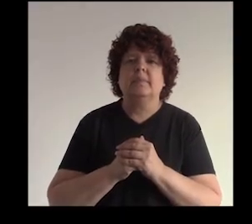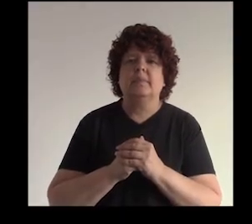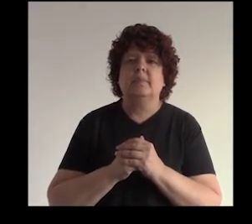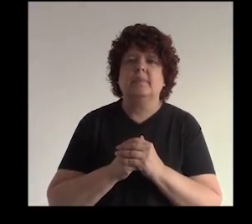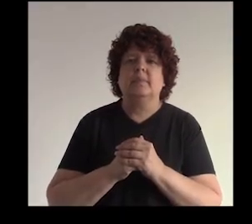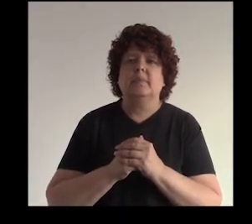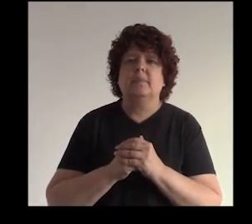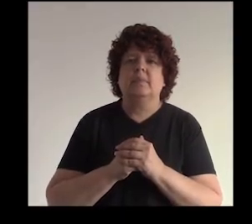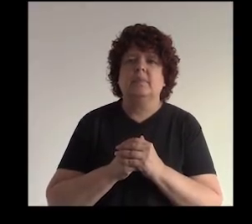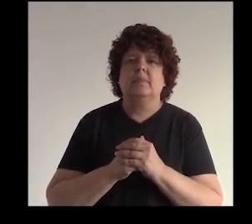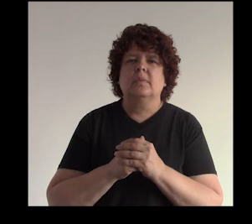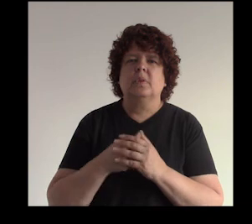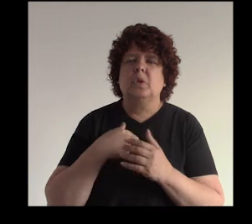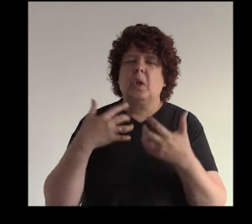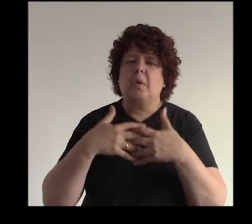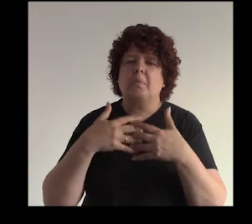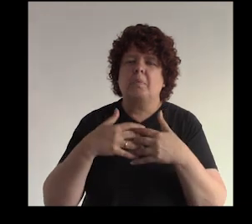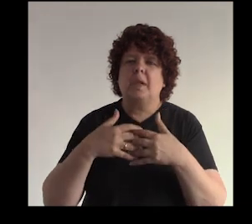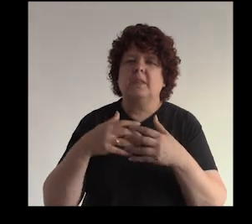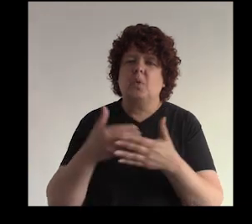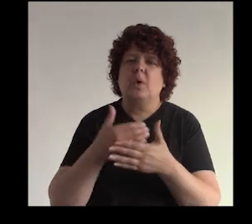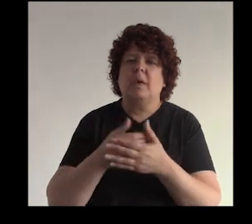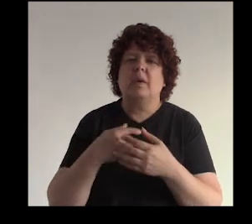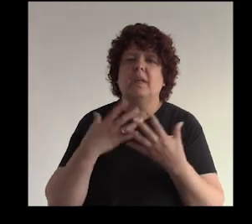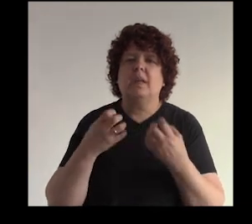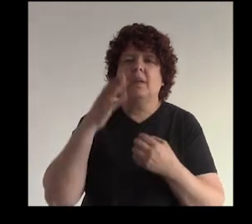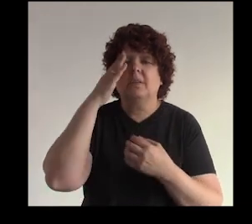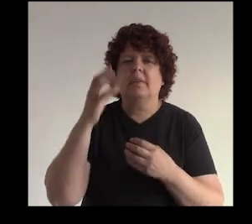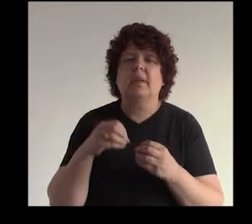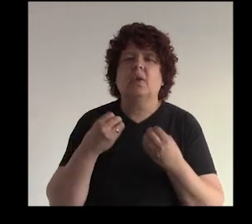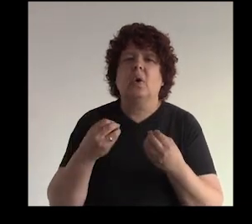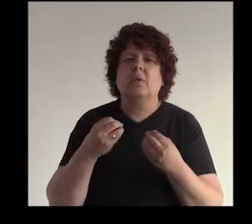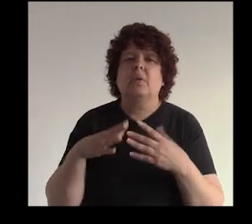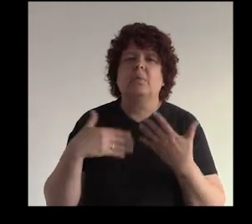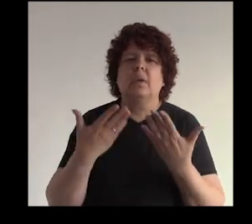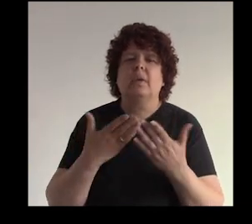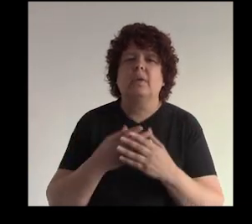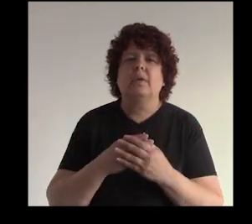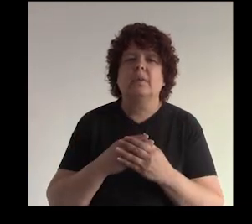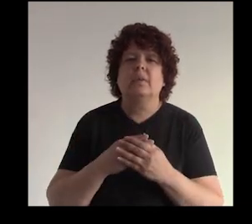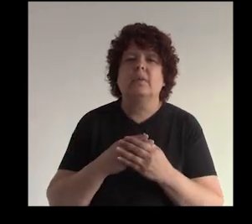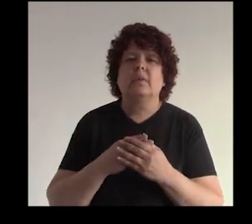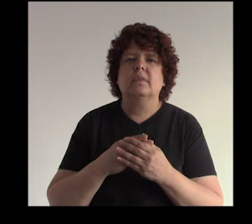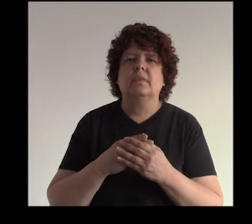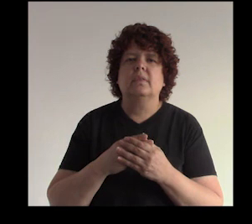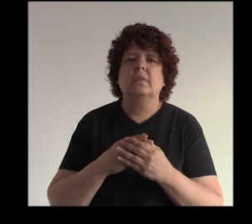mira yo soy aprendedora y quiero saber cómo cómo cómo puedo este